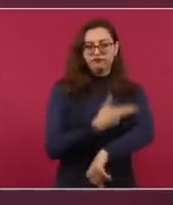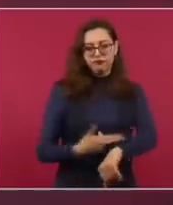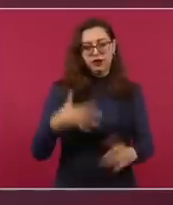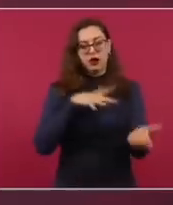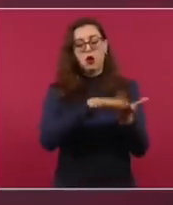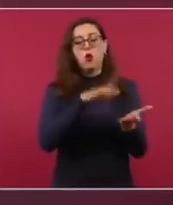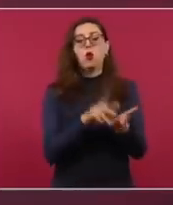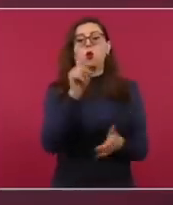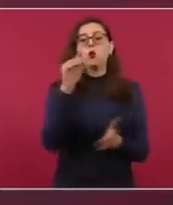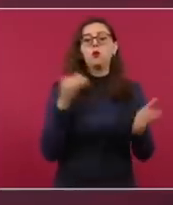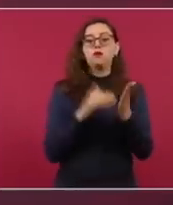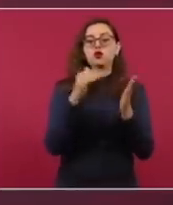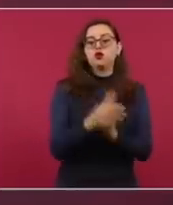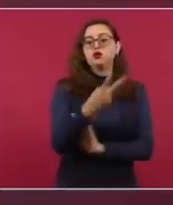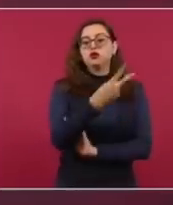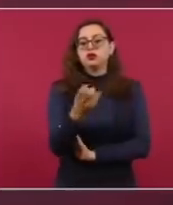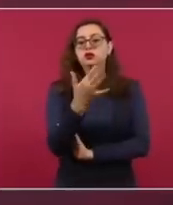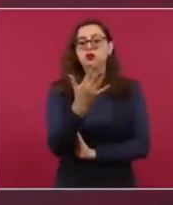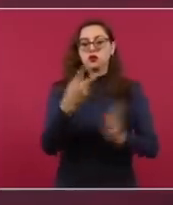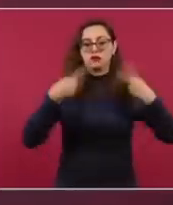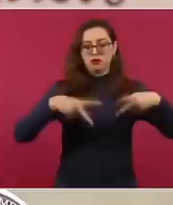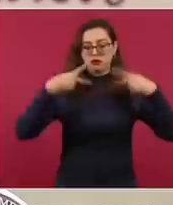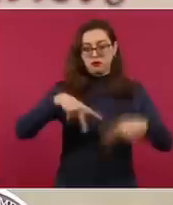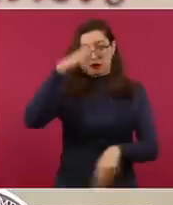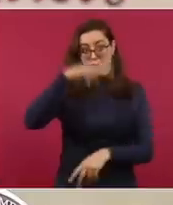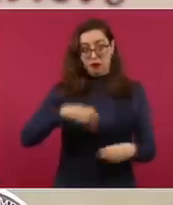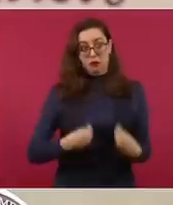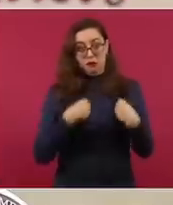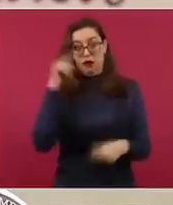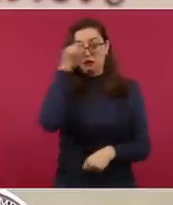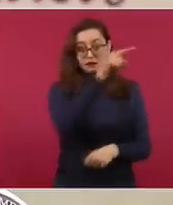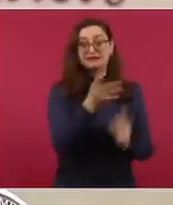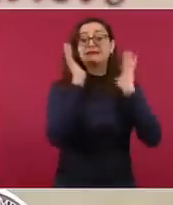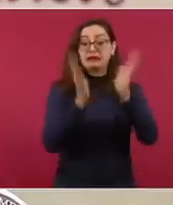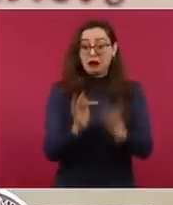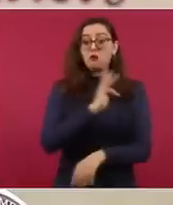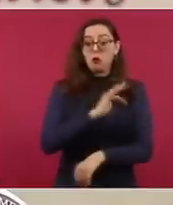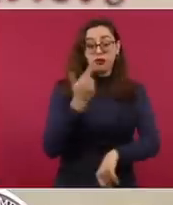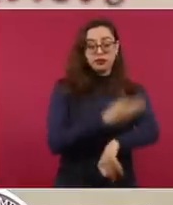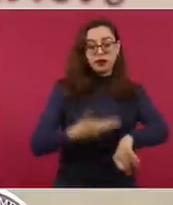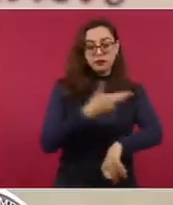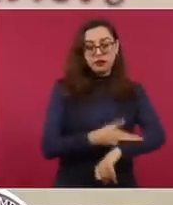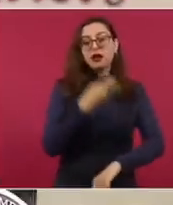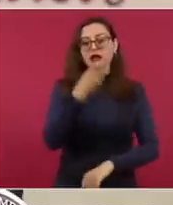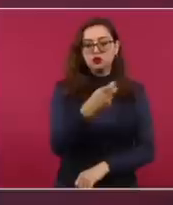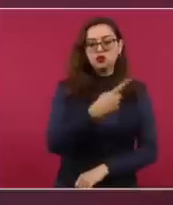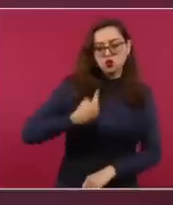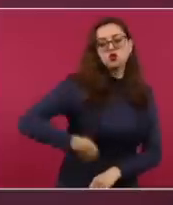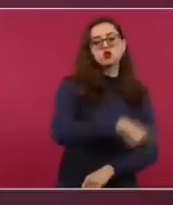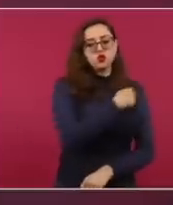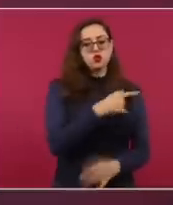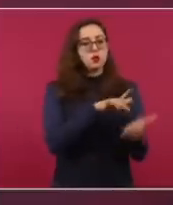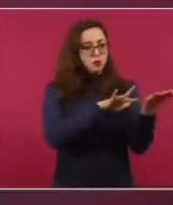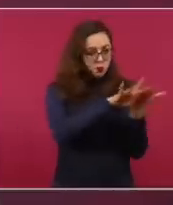millón 250 mil mexicanas y mexicanos que tienen derecho a ello. Entonces, vamos a abocar, tenemos la obligación